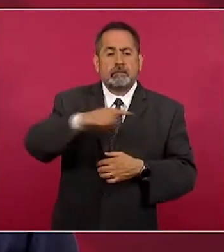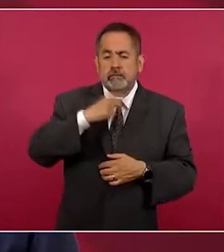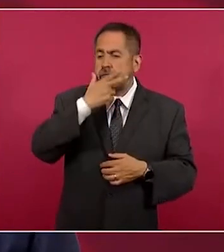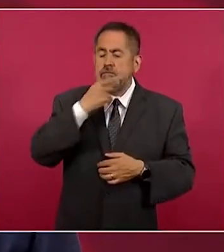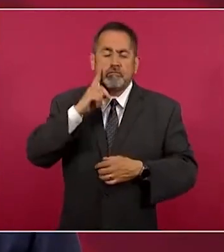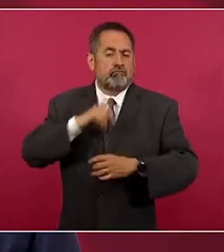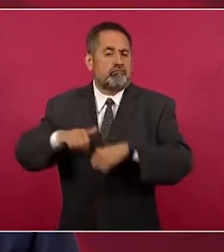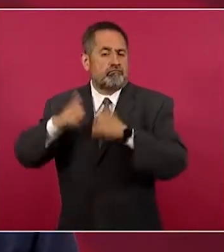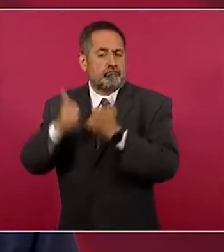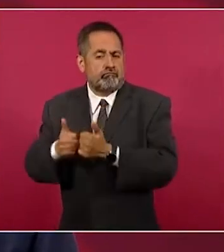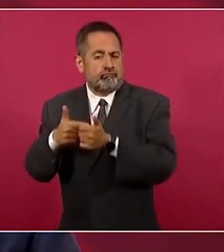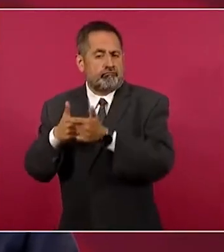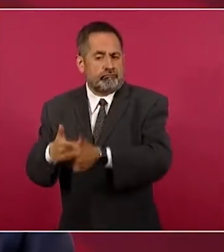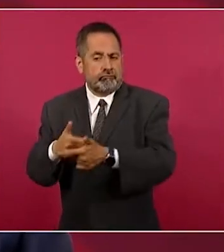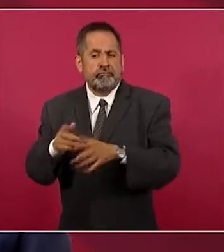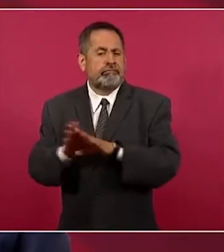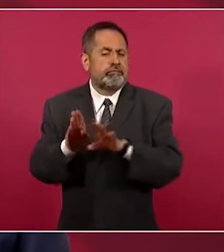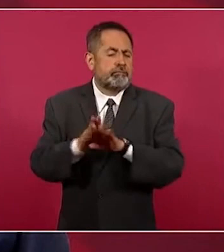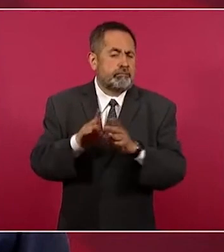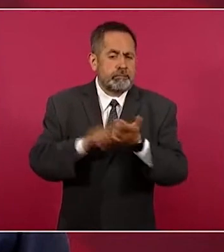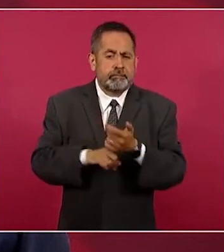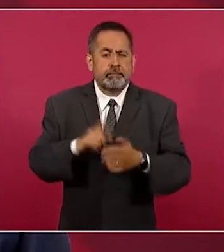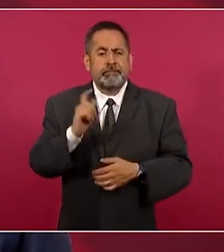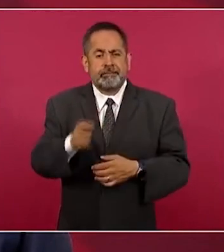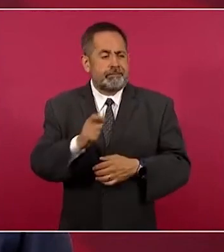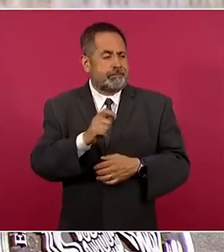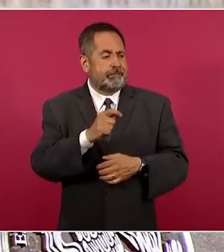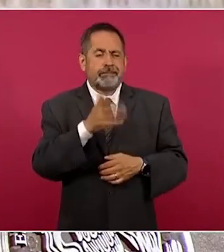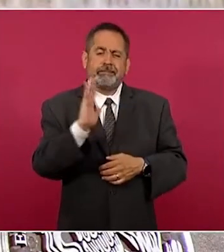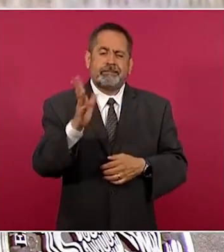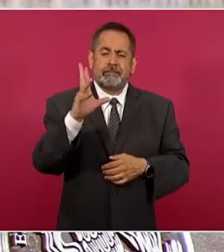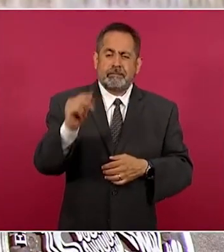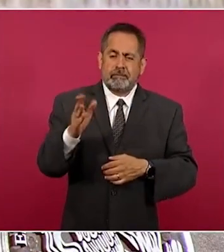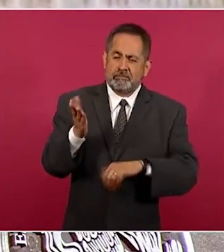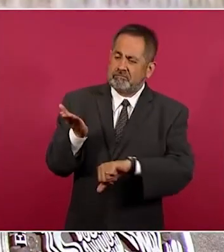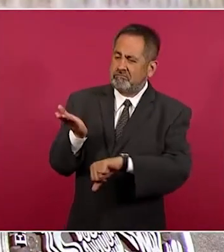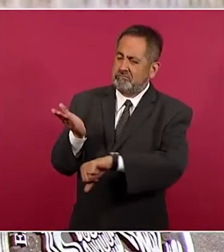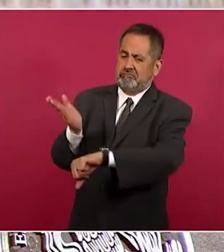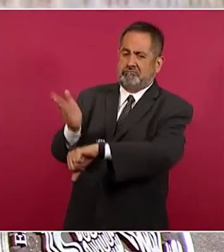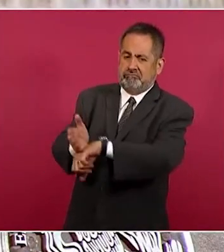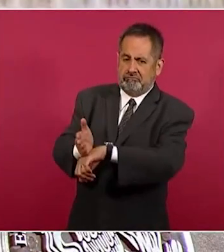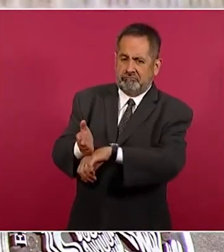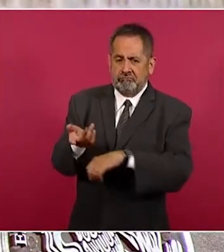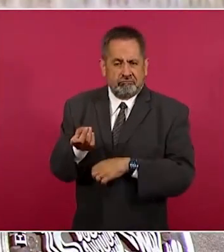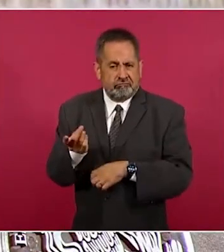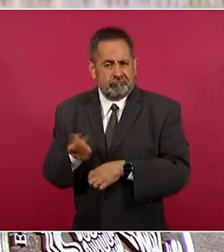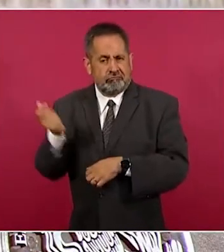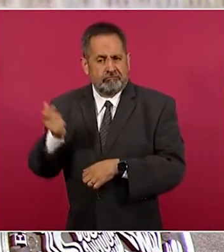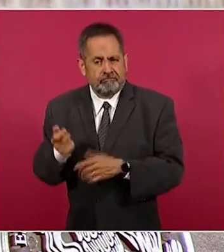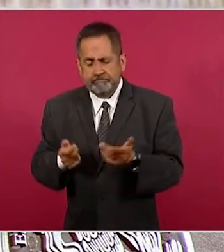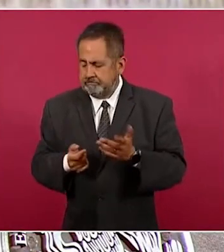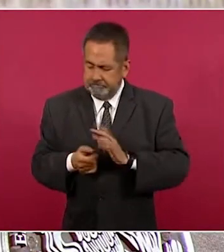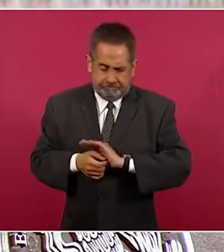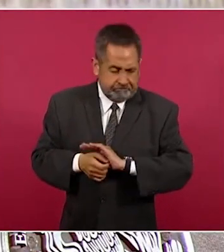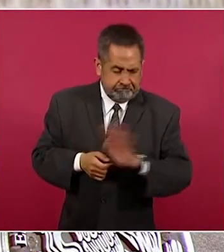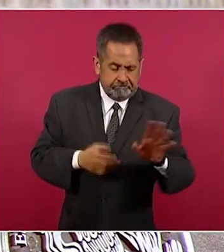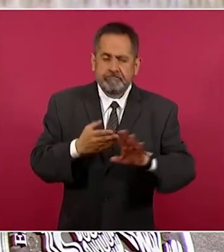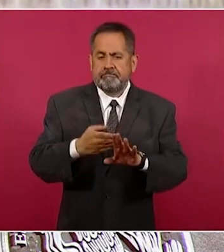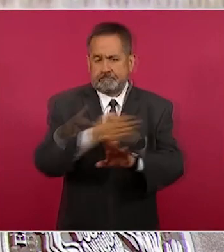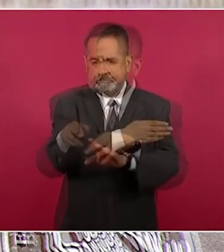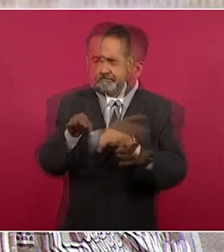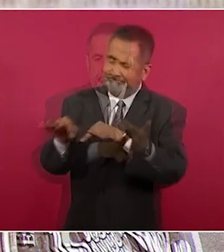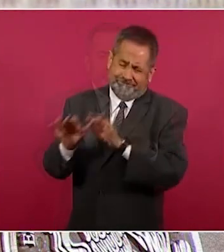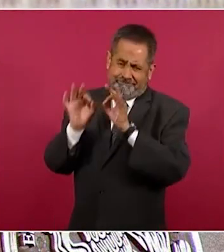maestros eliminando el carácter punitivo de la ya comentada reforma educativa del